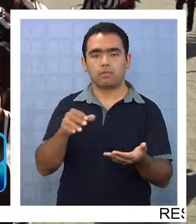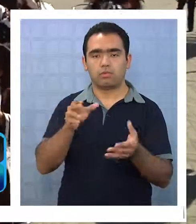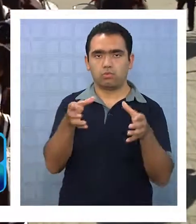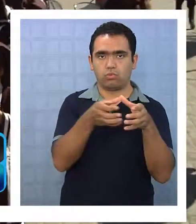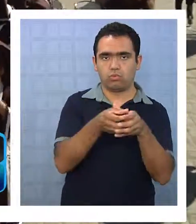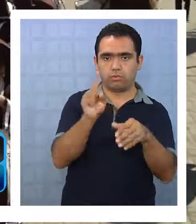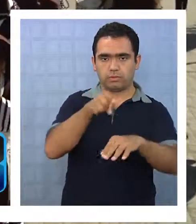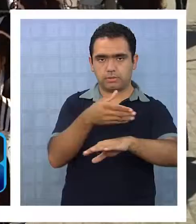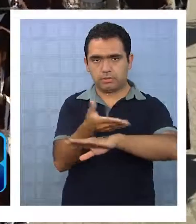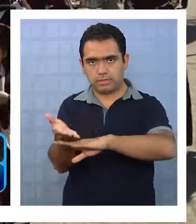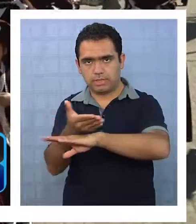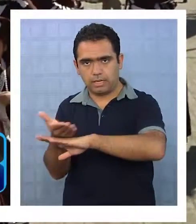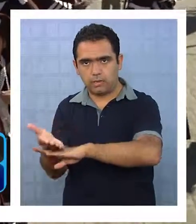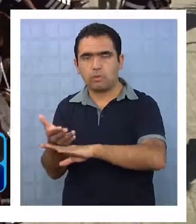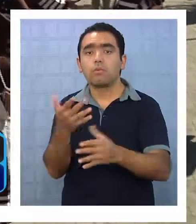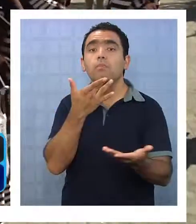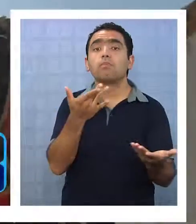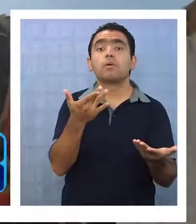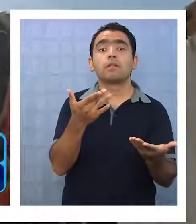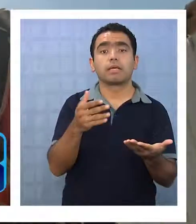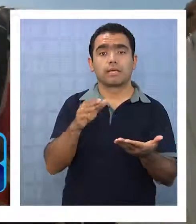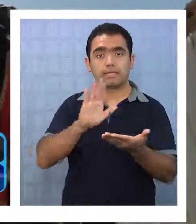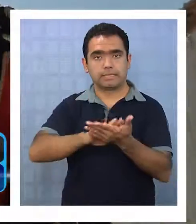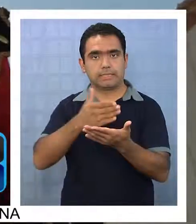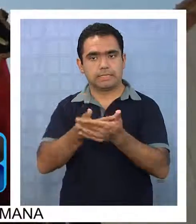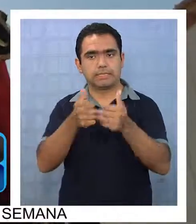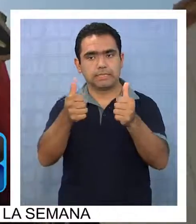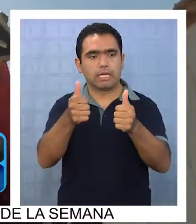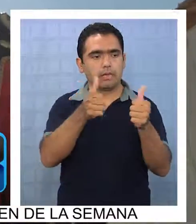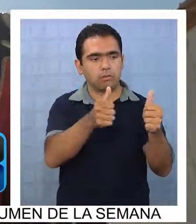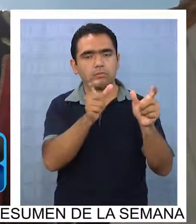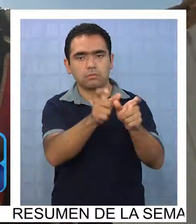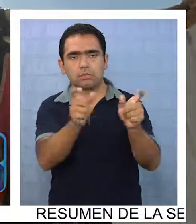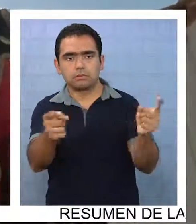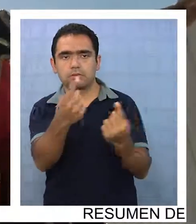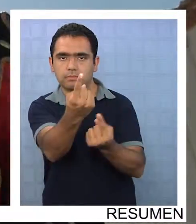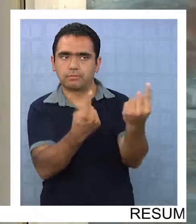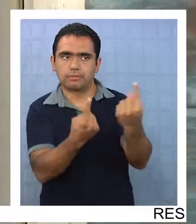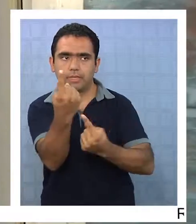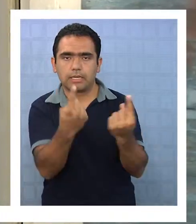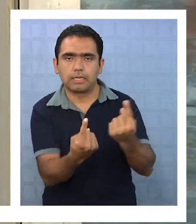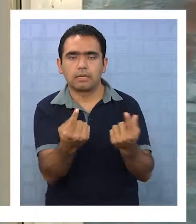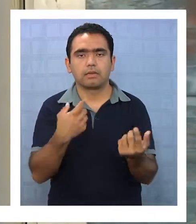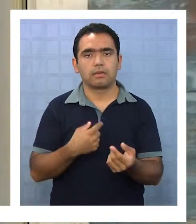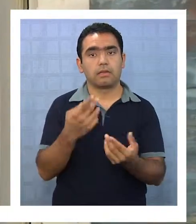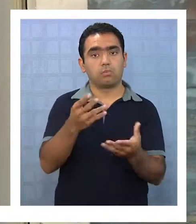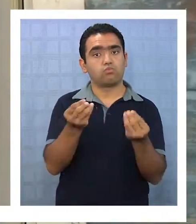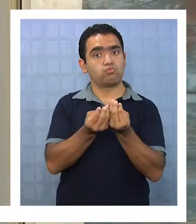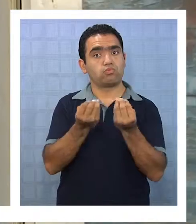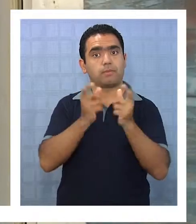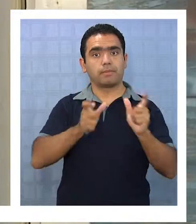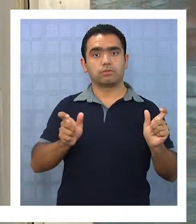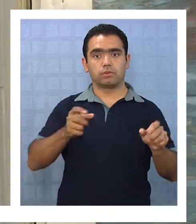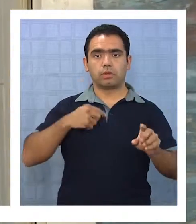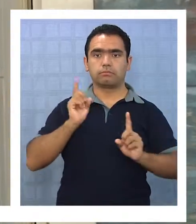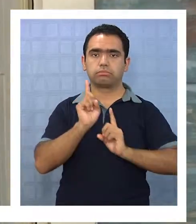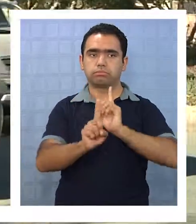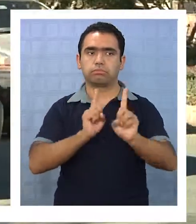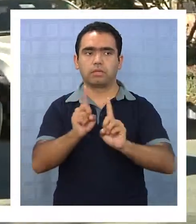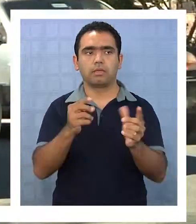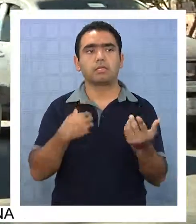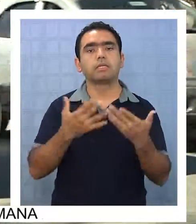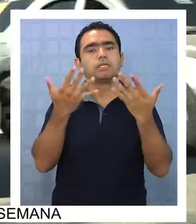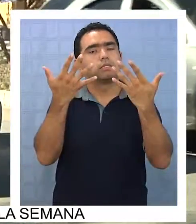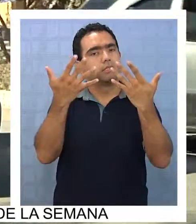baile, promeseros y feligreses que llegarán a la mayor fiesta de religiosidad popular del norte del país. Se han